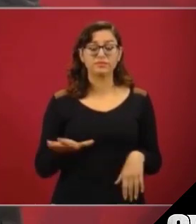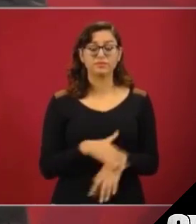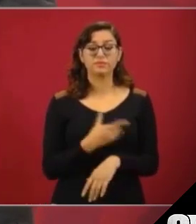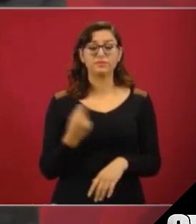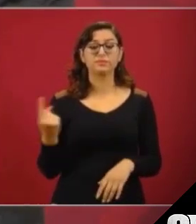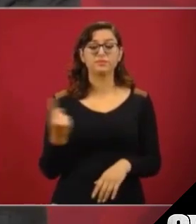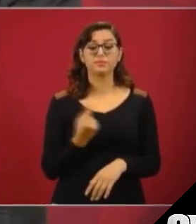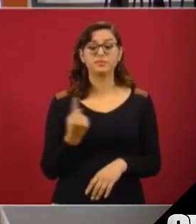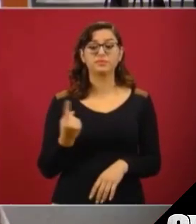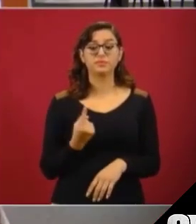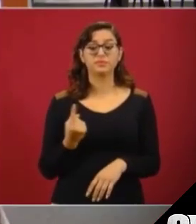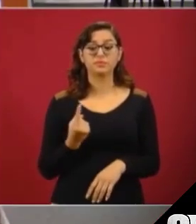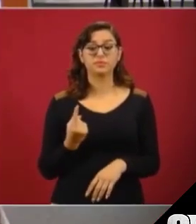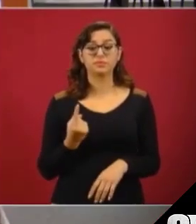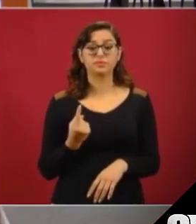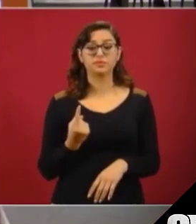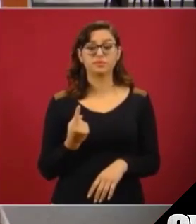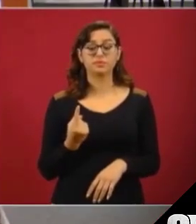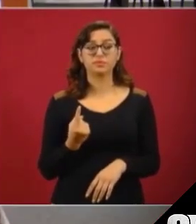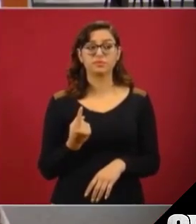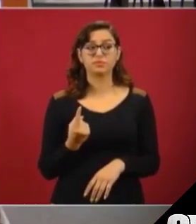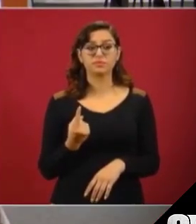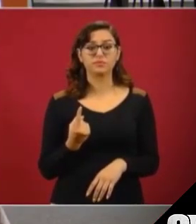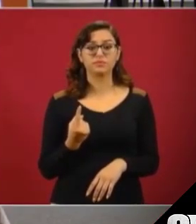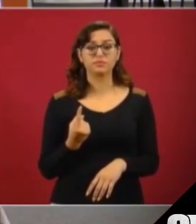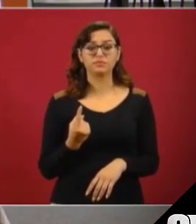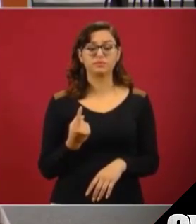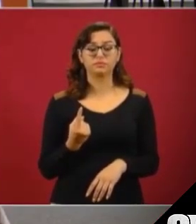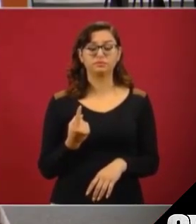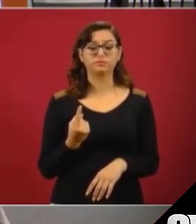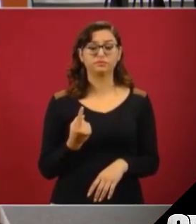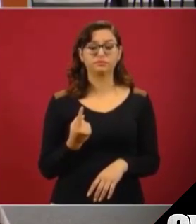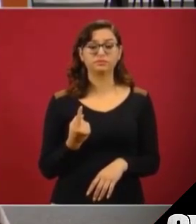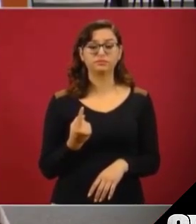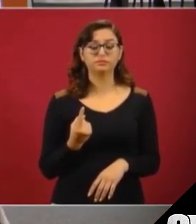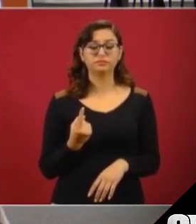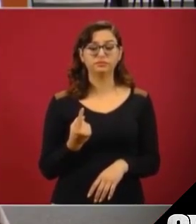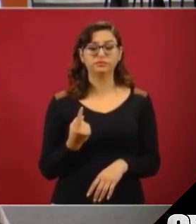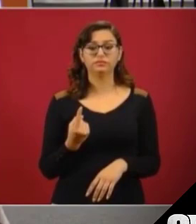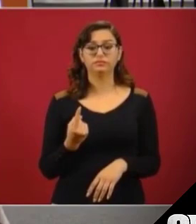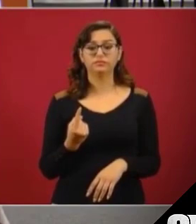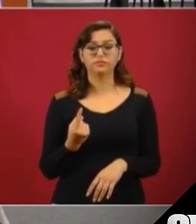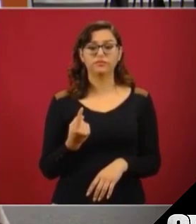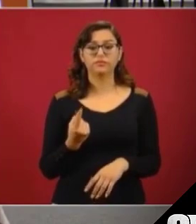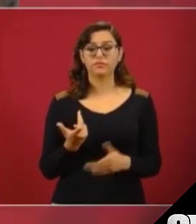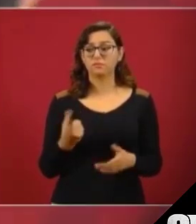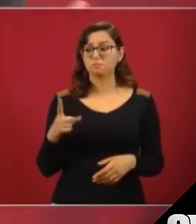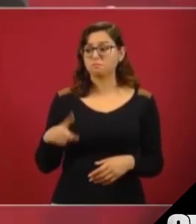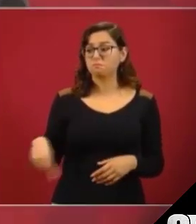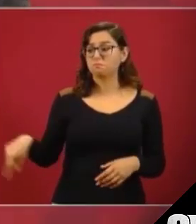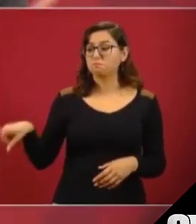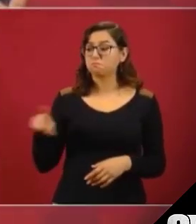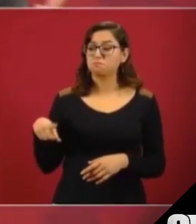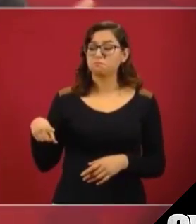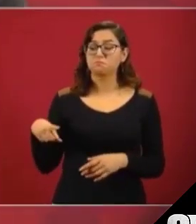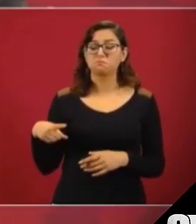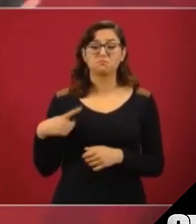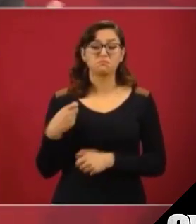se quedaron callados